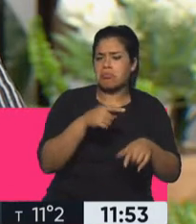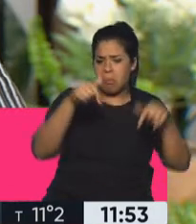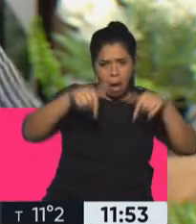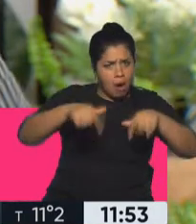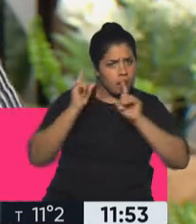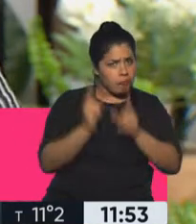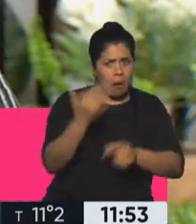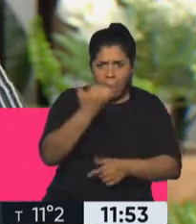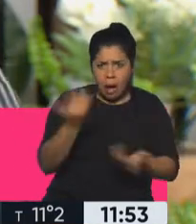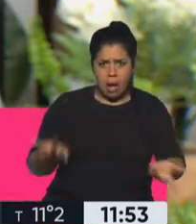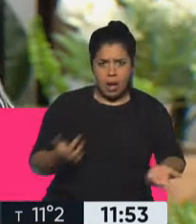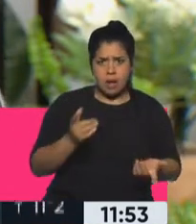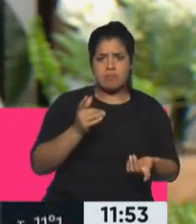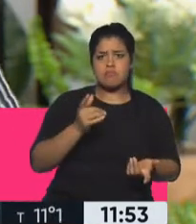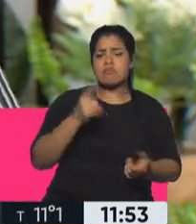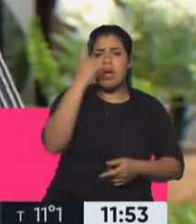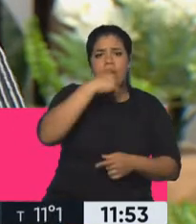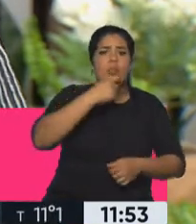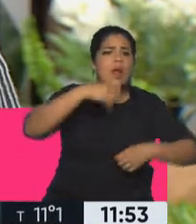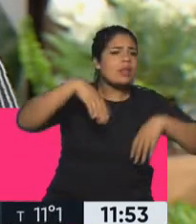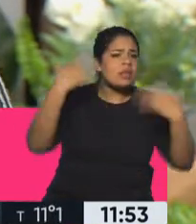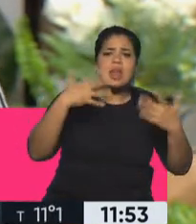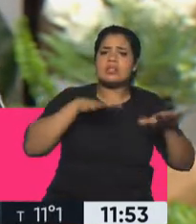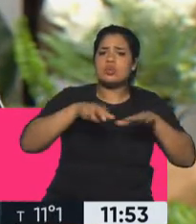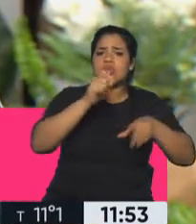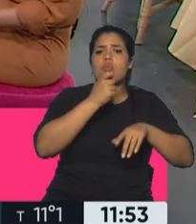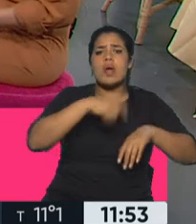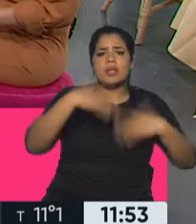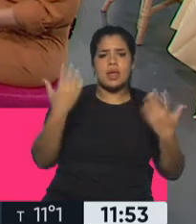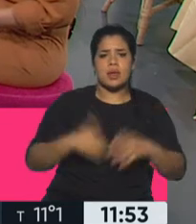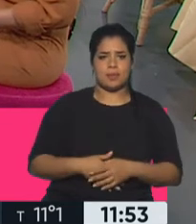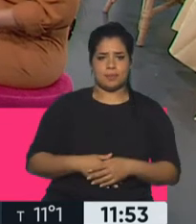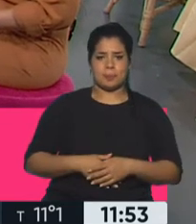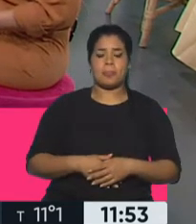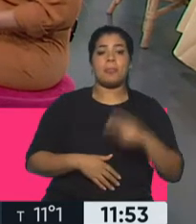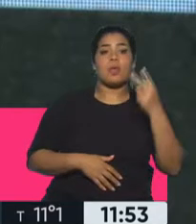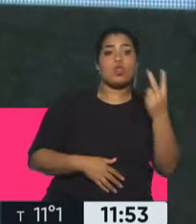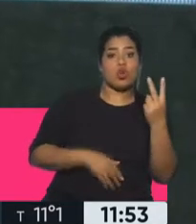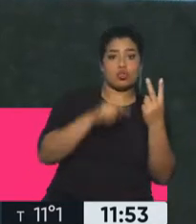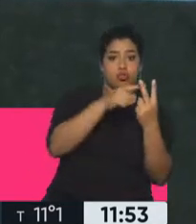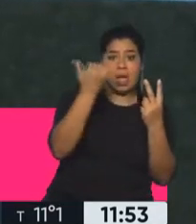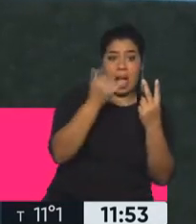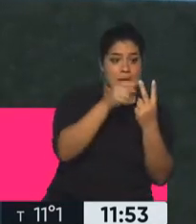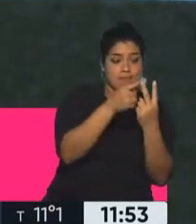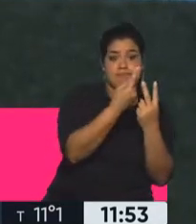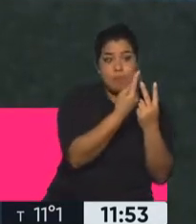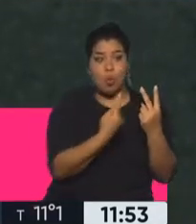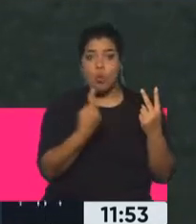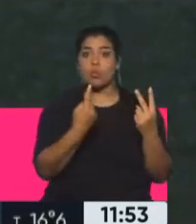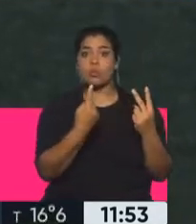viven en todo el mundo, tienen cualquier cara, viven en cualquier casa. que de cada tres personas que tienen chagas hoy en día son de las ciudades, no del campo.